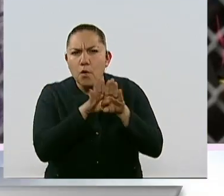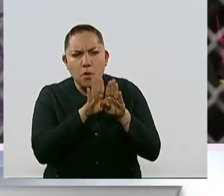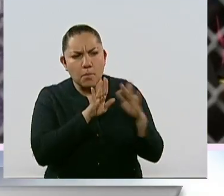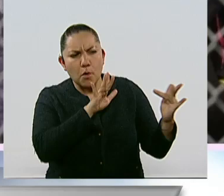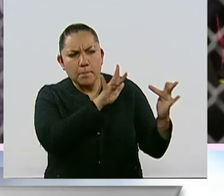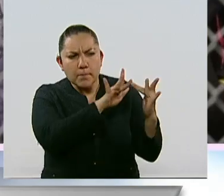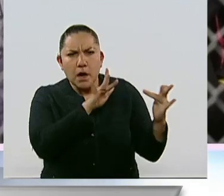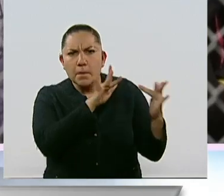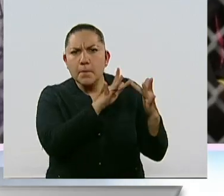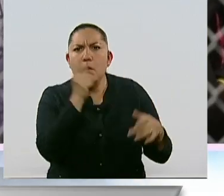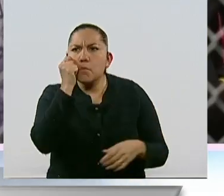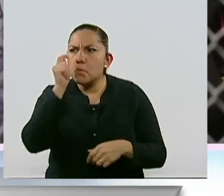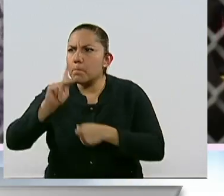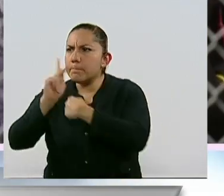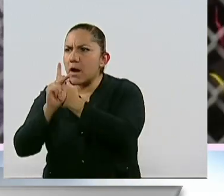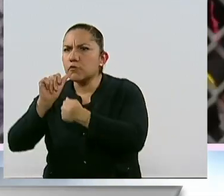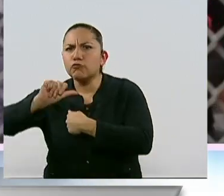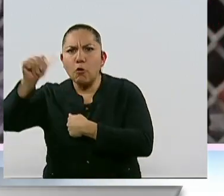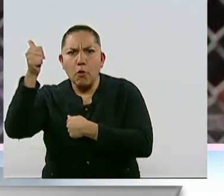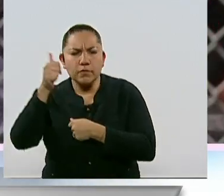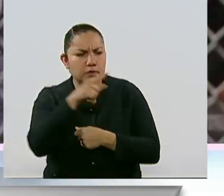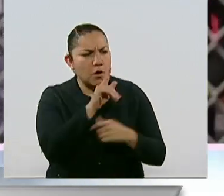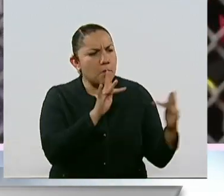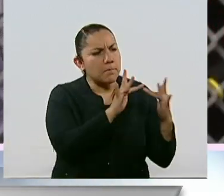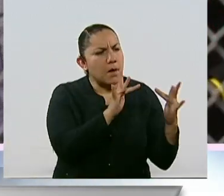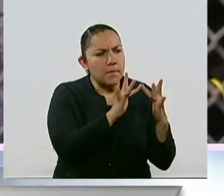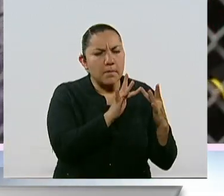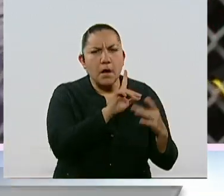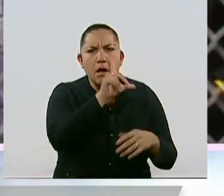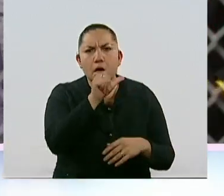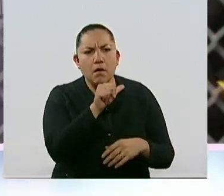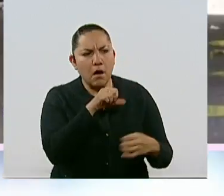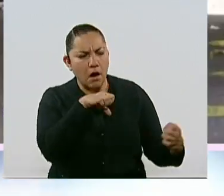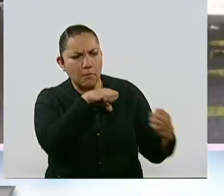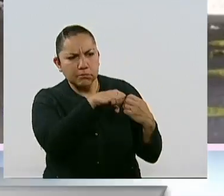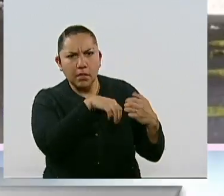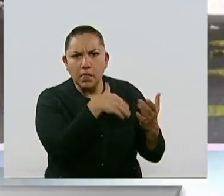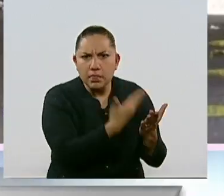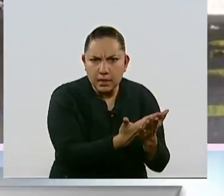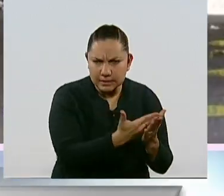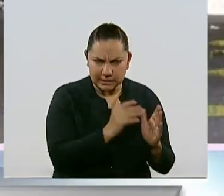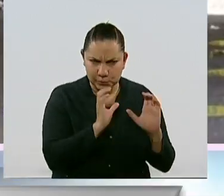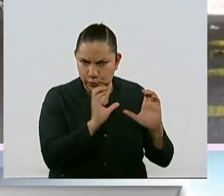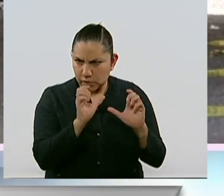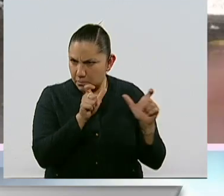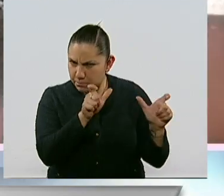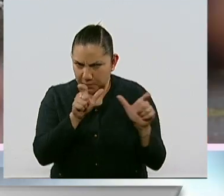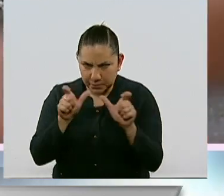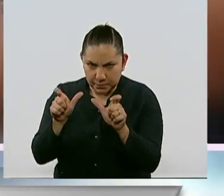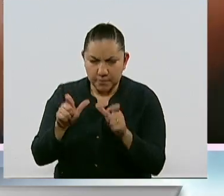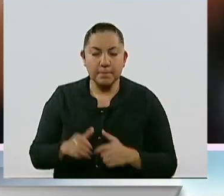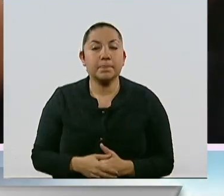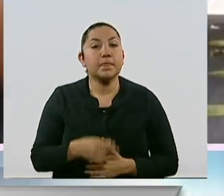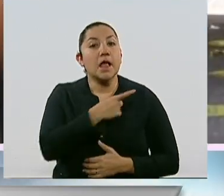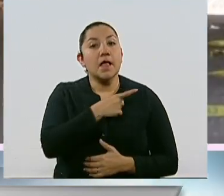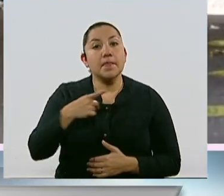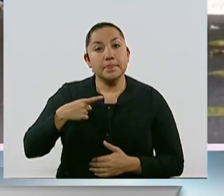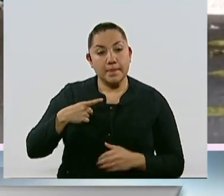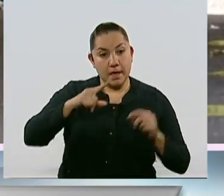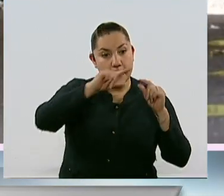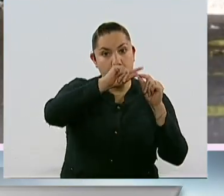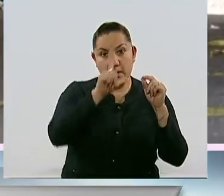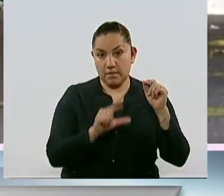Que logremos que la frontera sur tenga el equipamiento tecnológico necesario